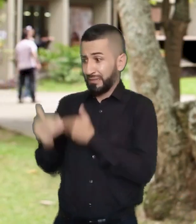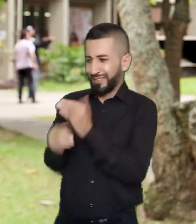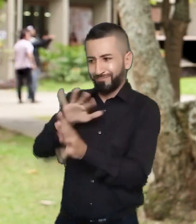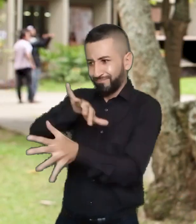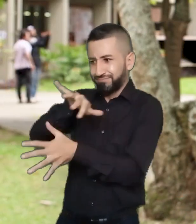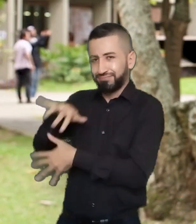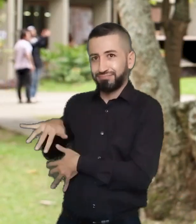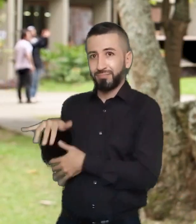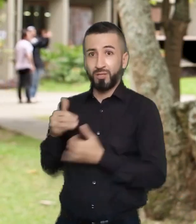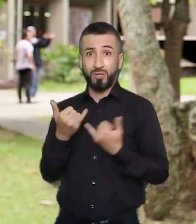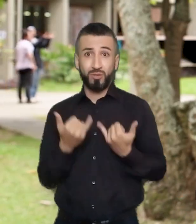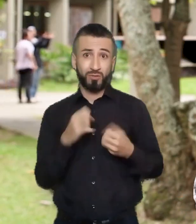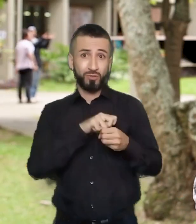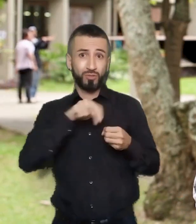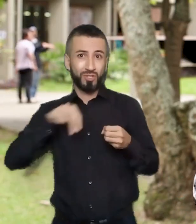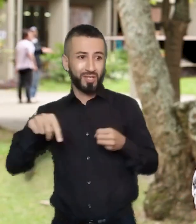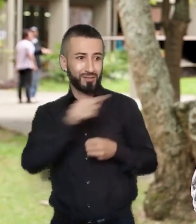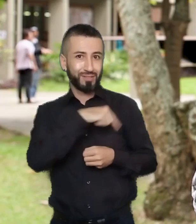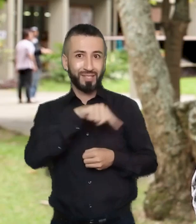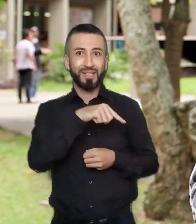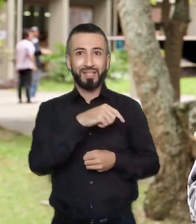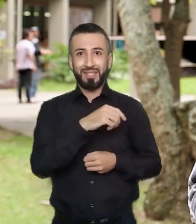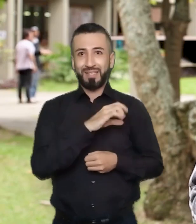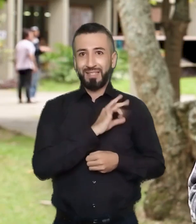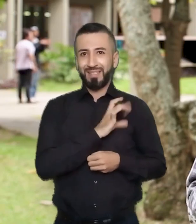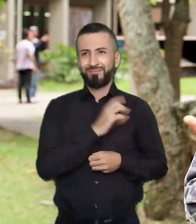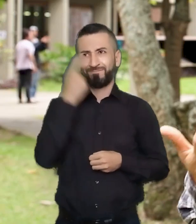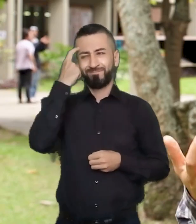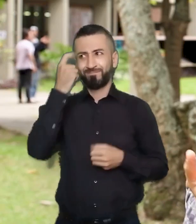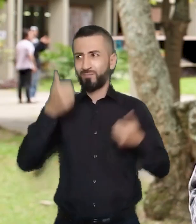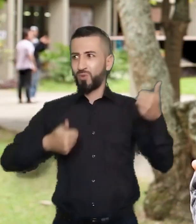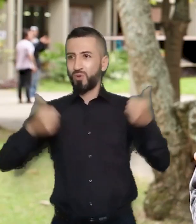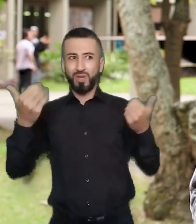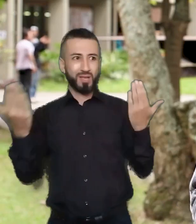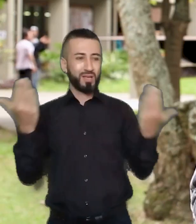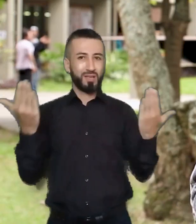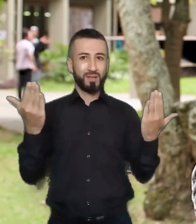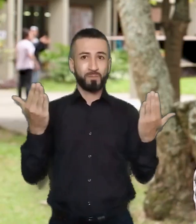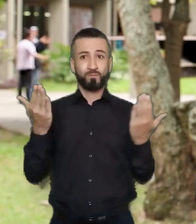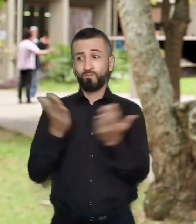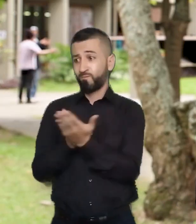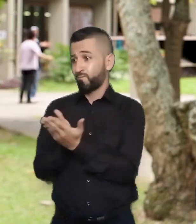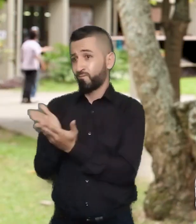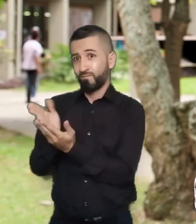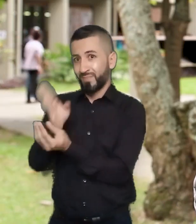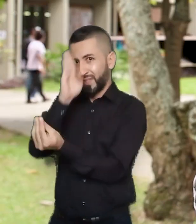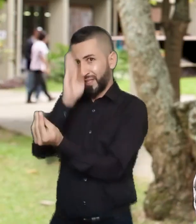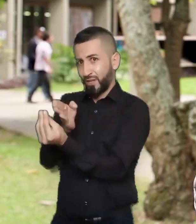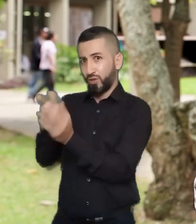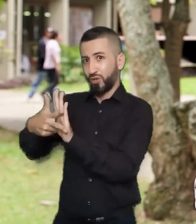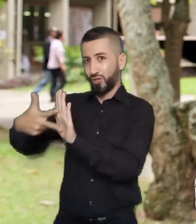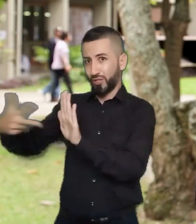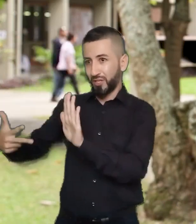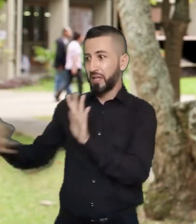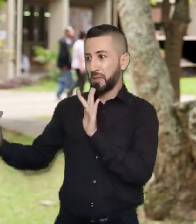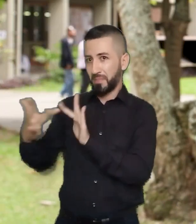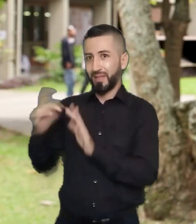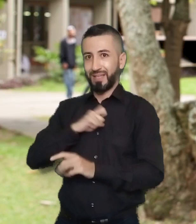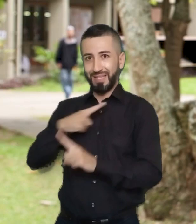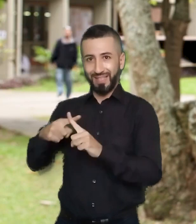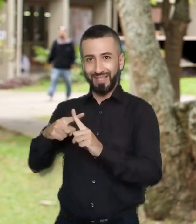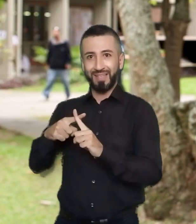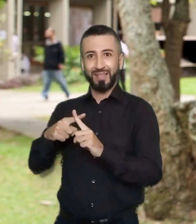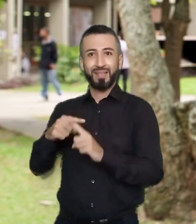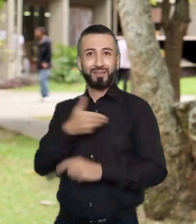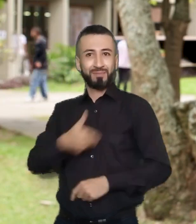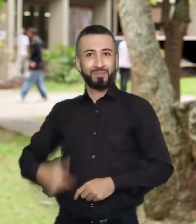tendría que pensar es cuál sería en buena medida este proceso que llevaría o a mantener la constitución de